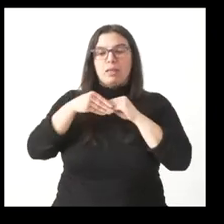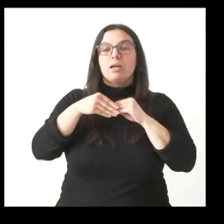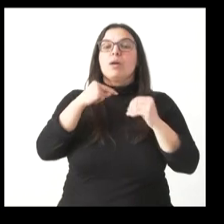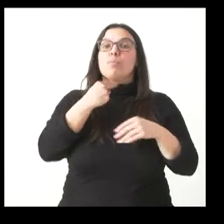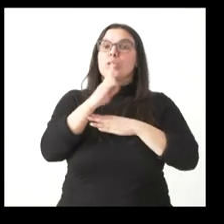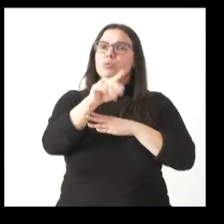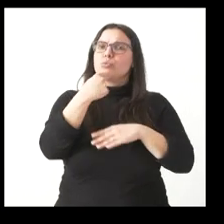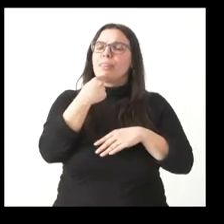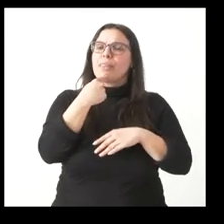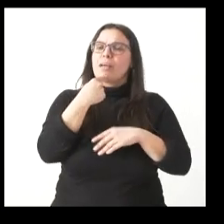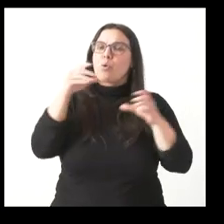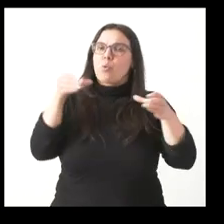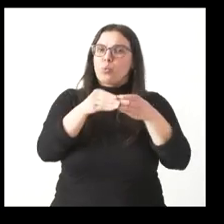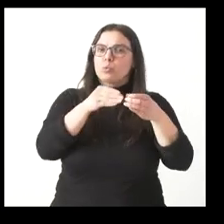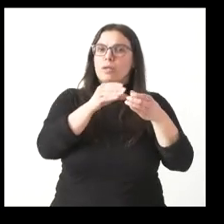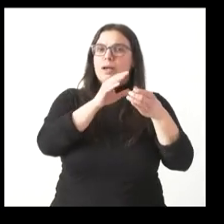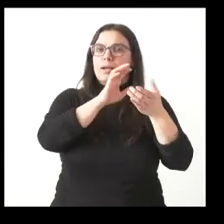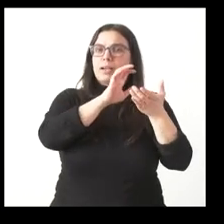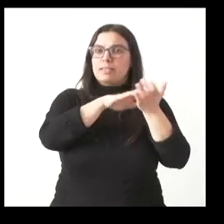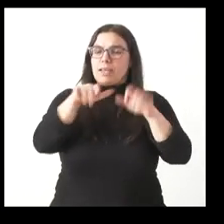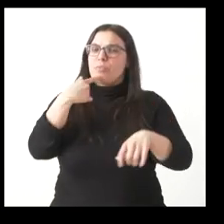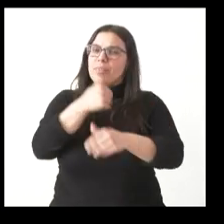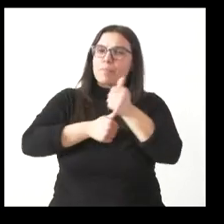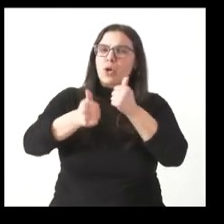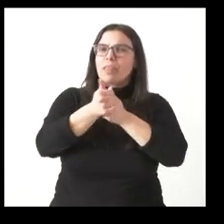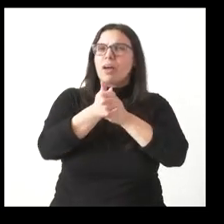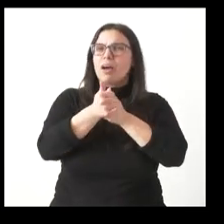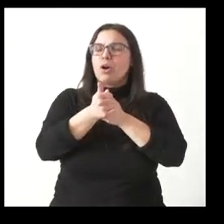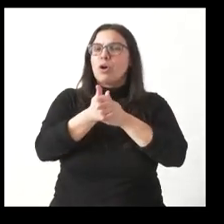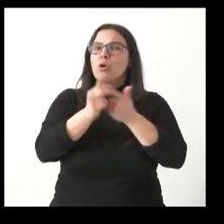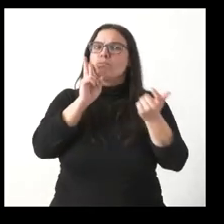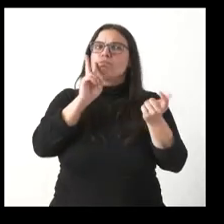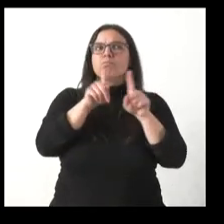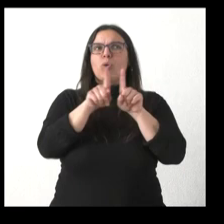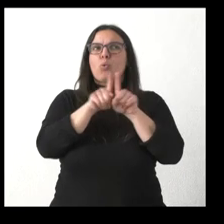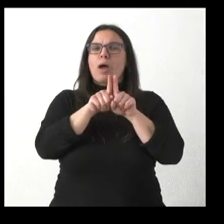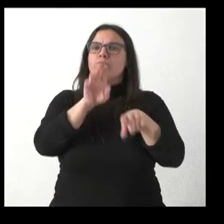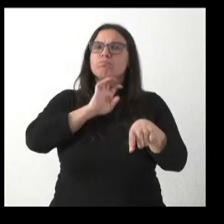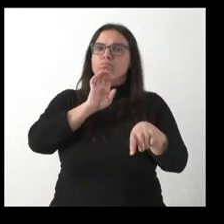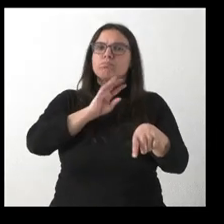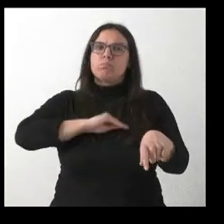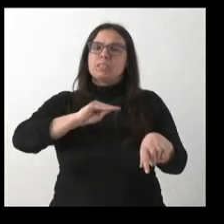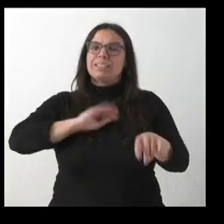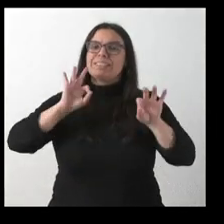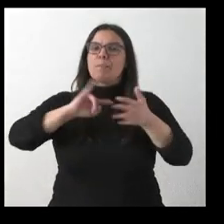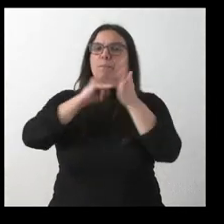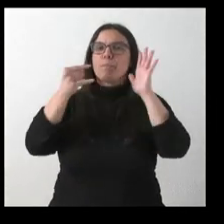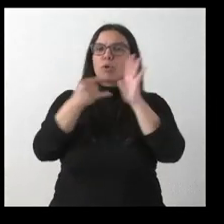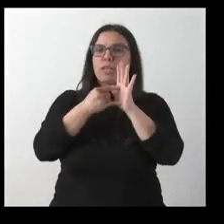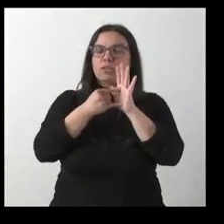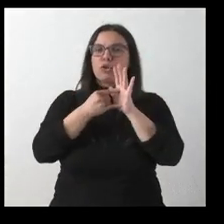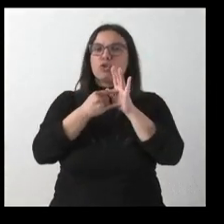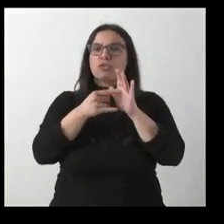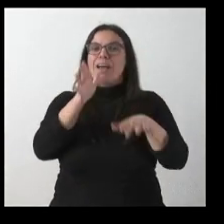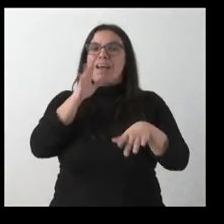explicado que la Junta da prioridad o ve con especial interés los proyectos en regadíos